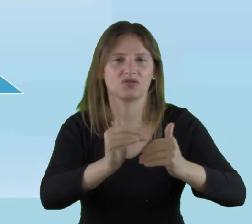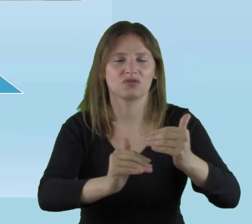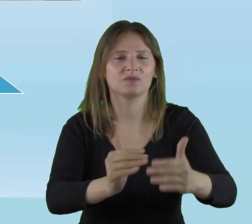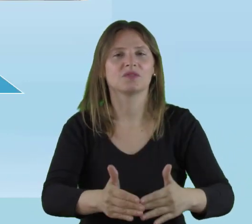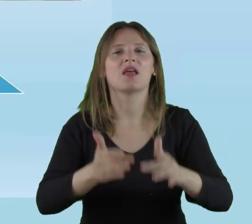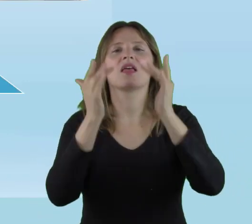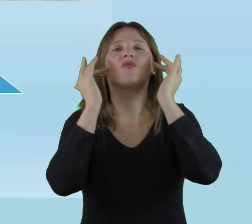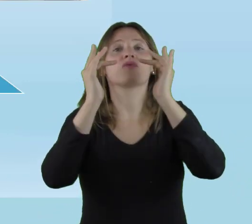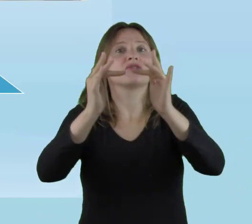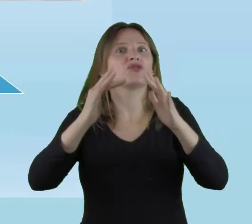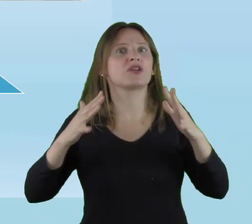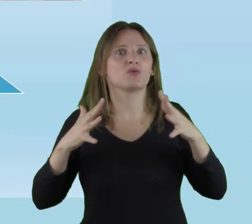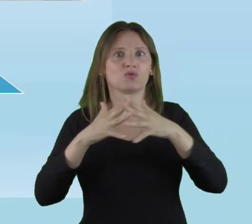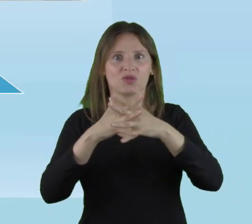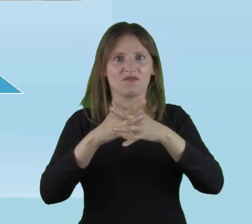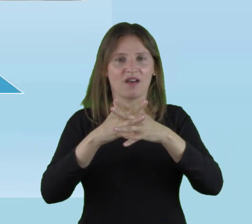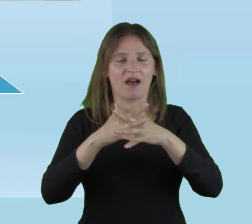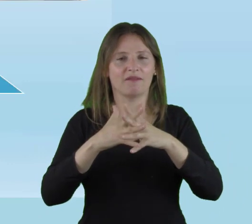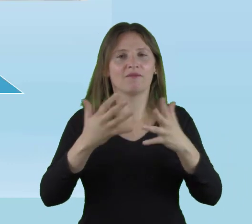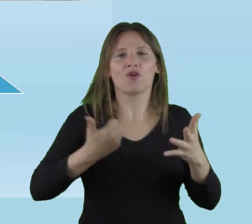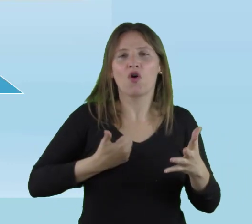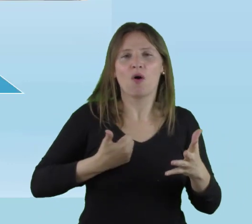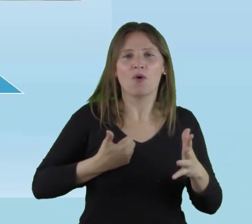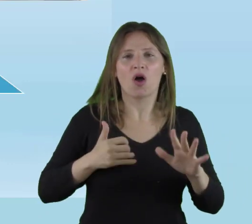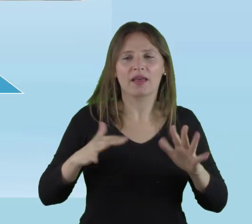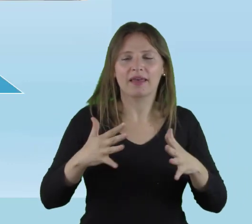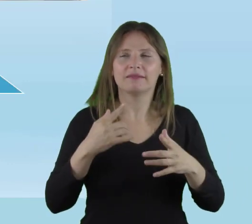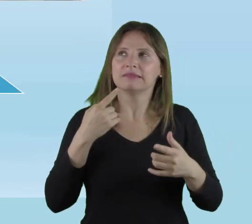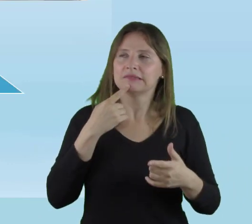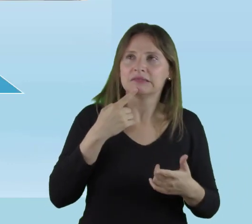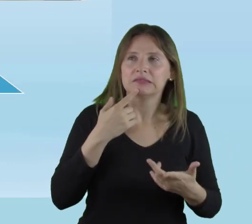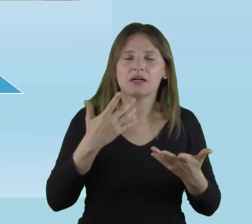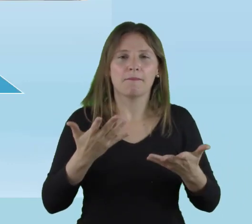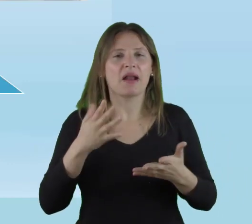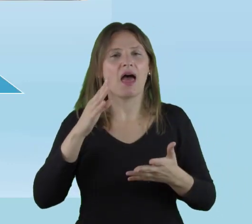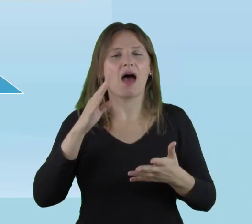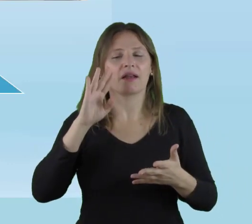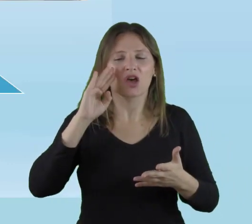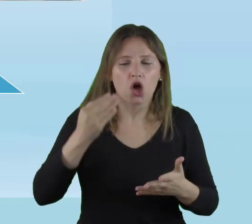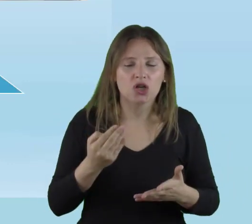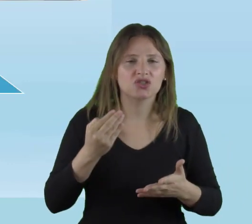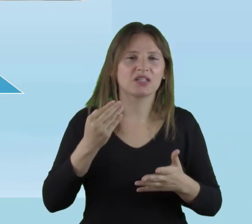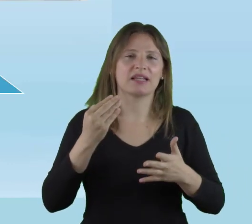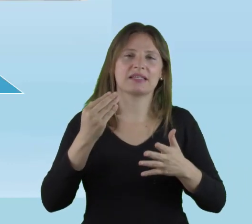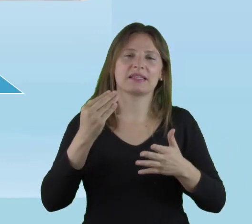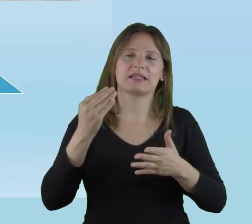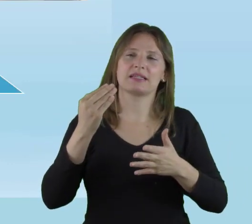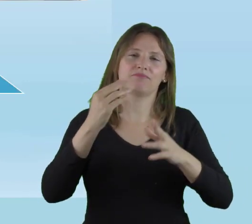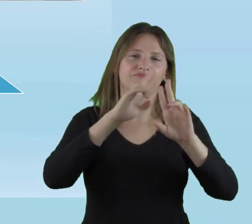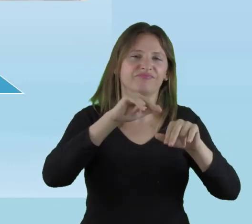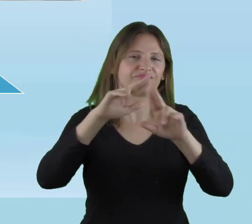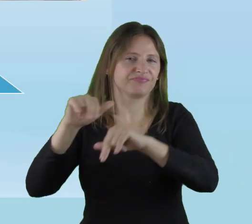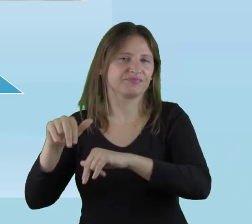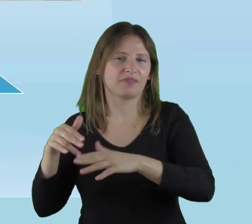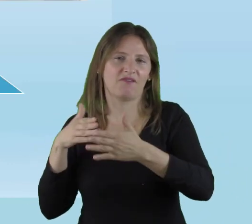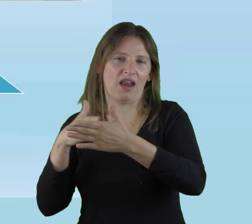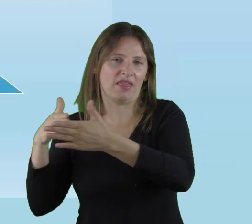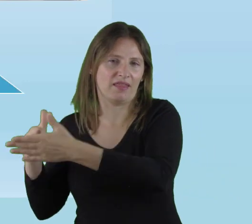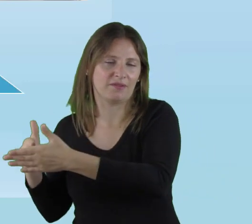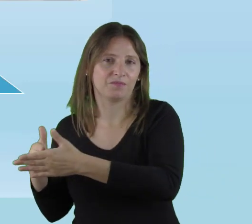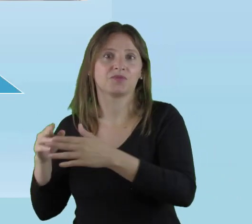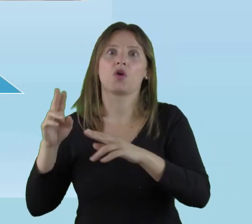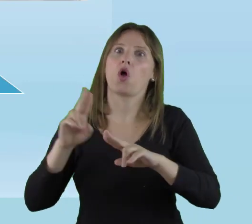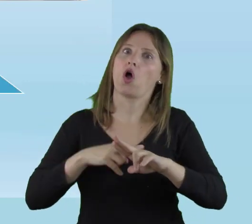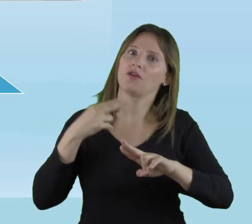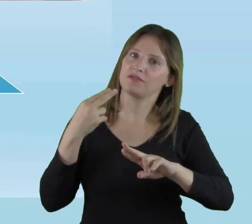que se conciba la educación inclusiva como una inquietud para reconocer y eliminar barreras.